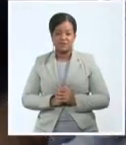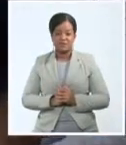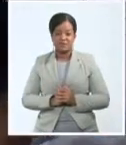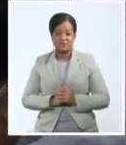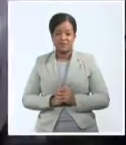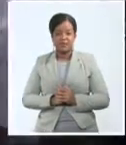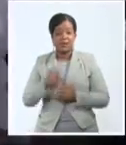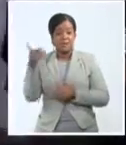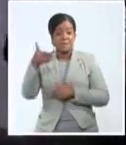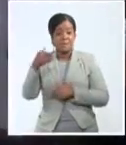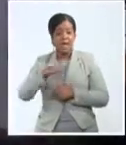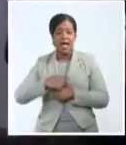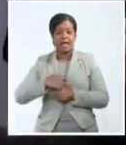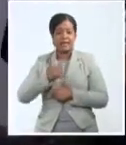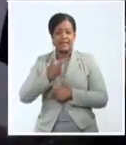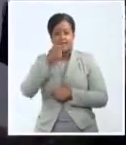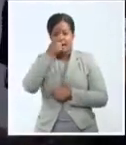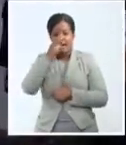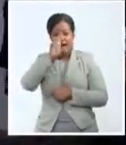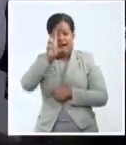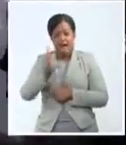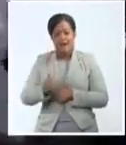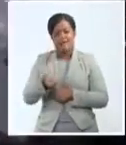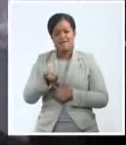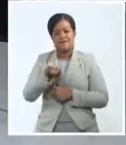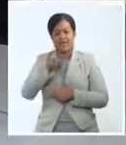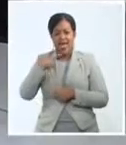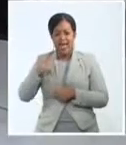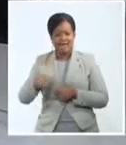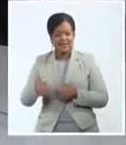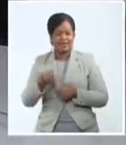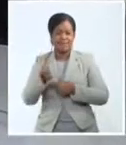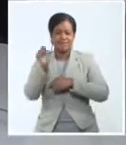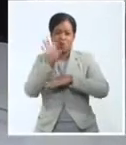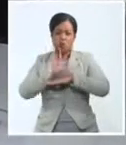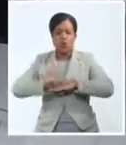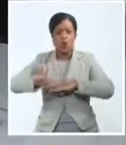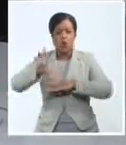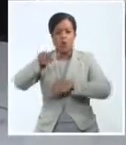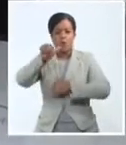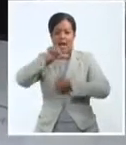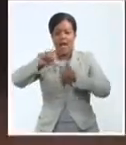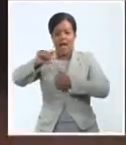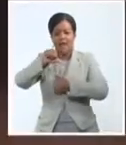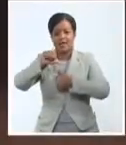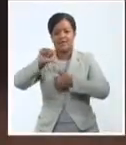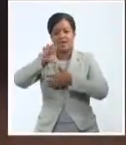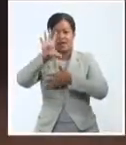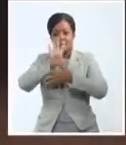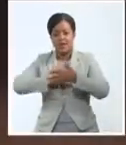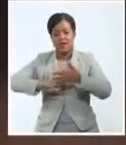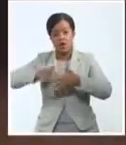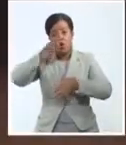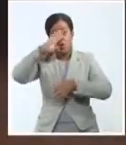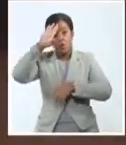participan artistas de África, Asia, Europa, América Latina y el Caribe, de ellos tres cubanos.